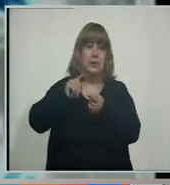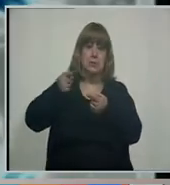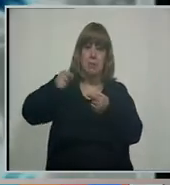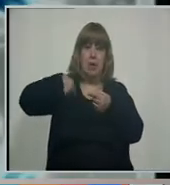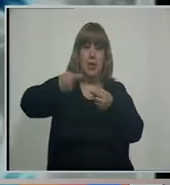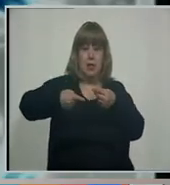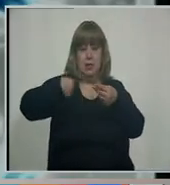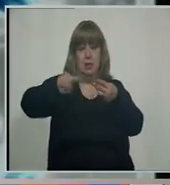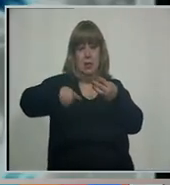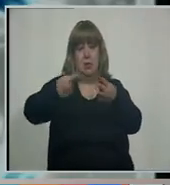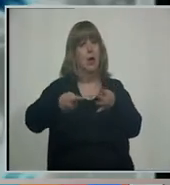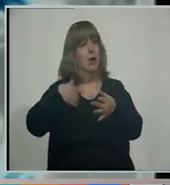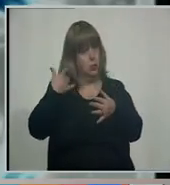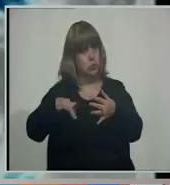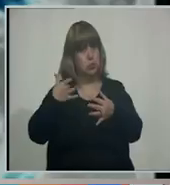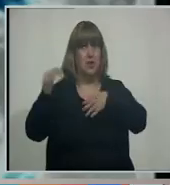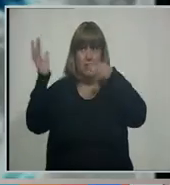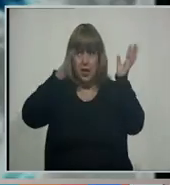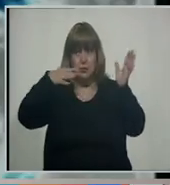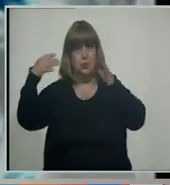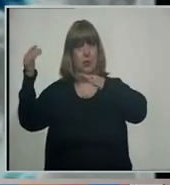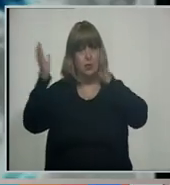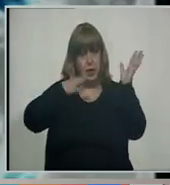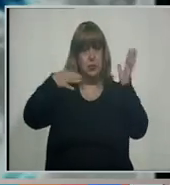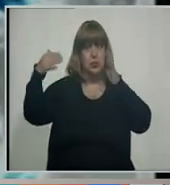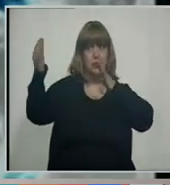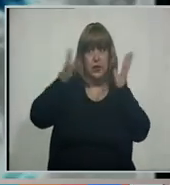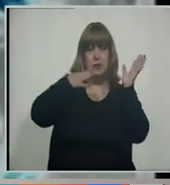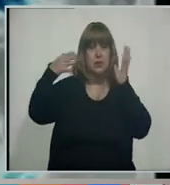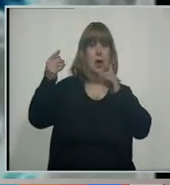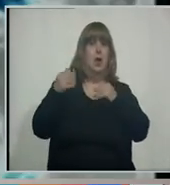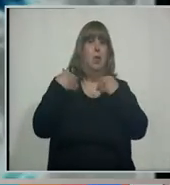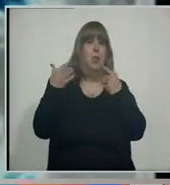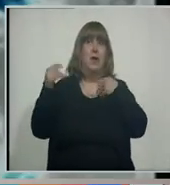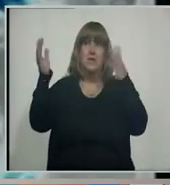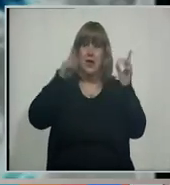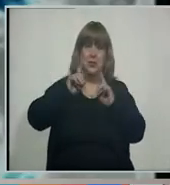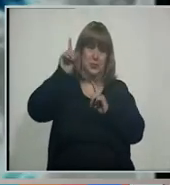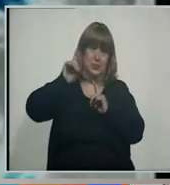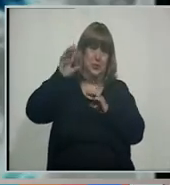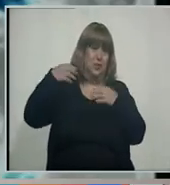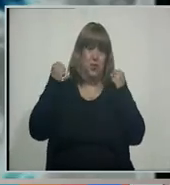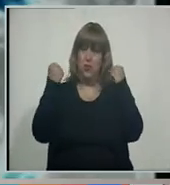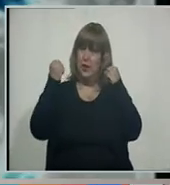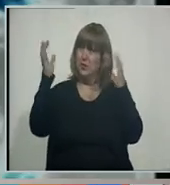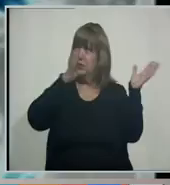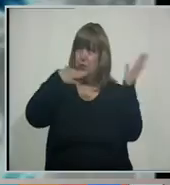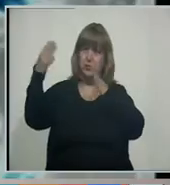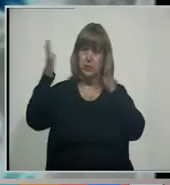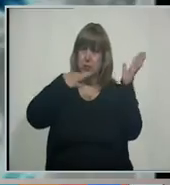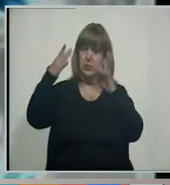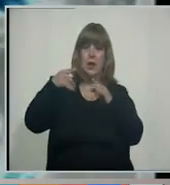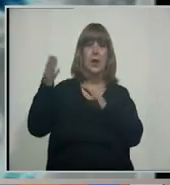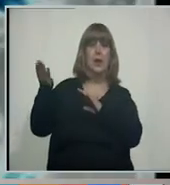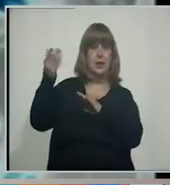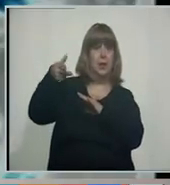acá hasta la mitad de la próxima semana. Y esto incluye la posibilidad de viento fuerte del sector oeste en la cordillera nuestra, en